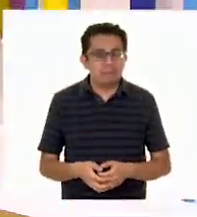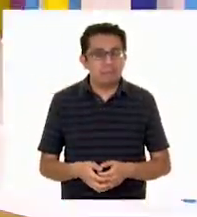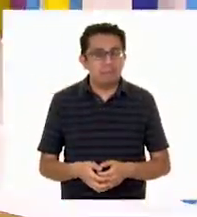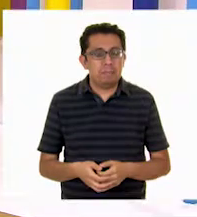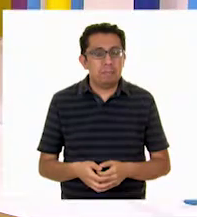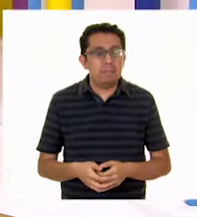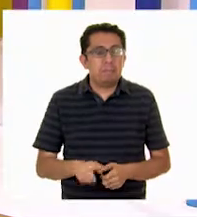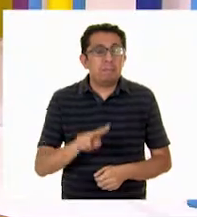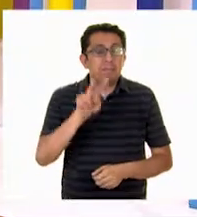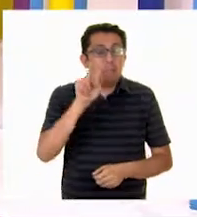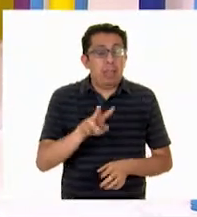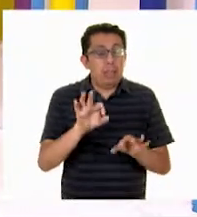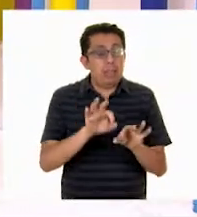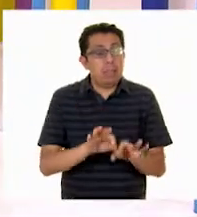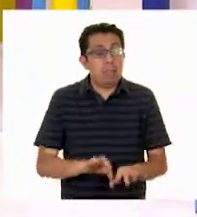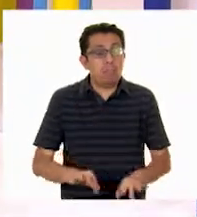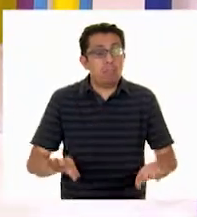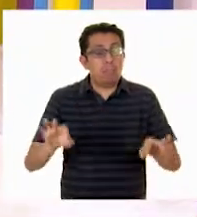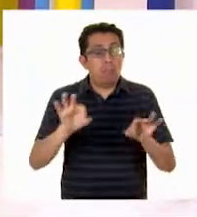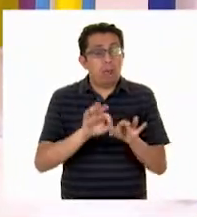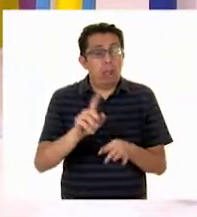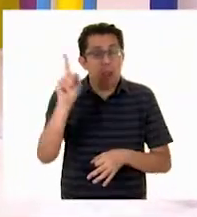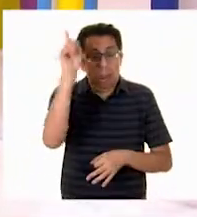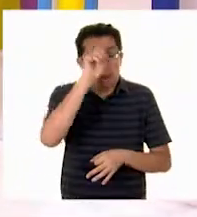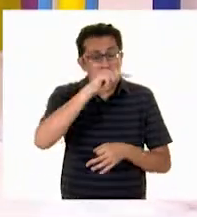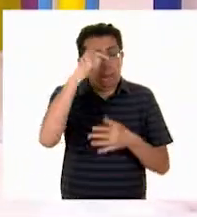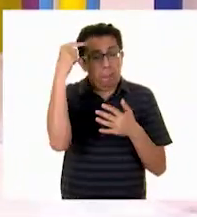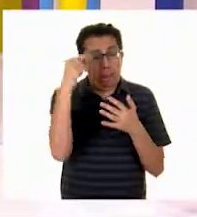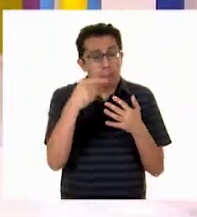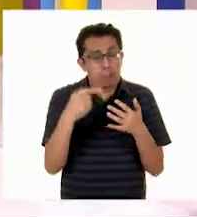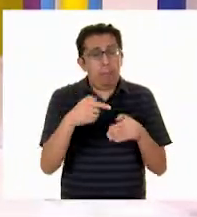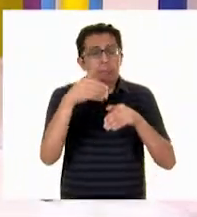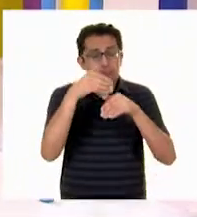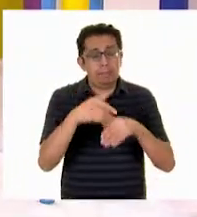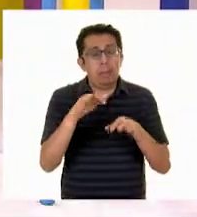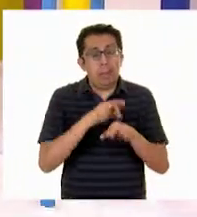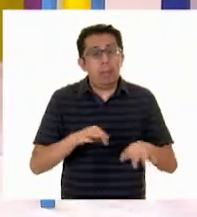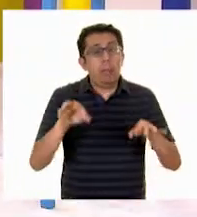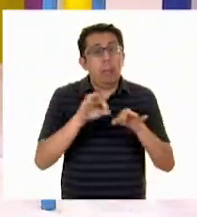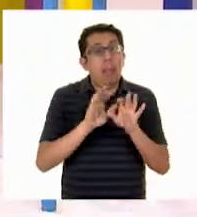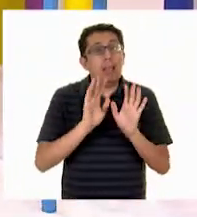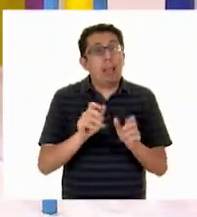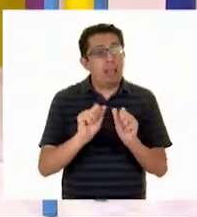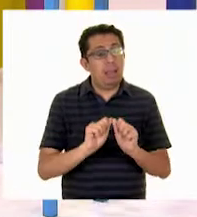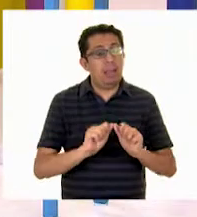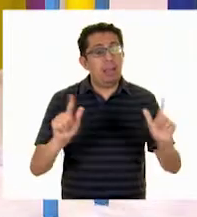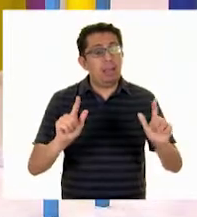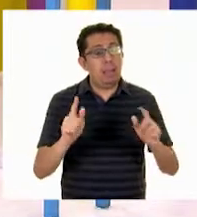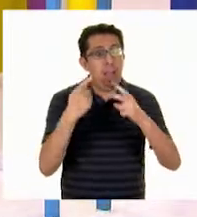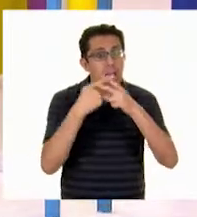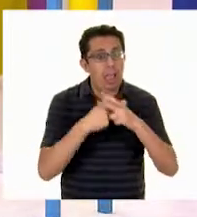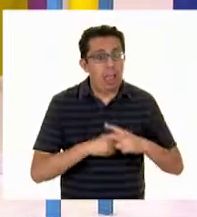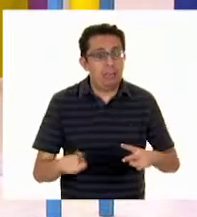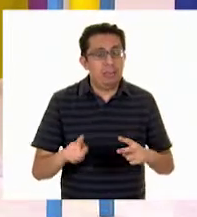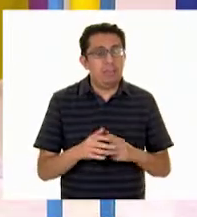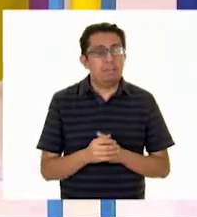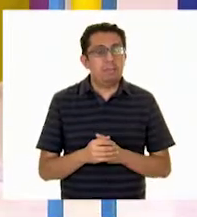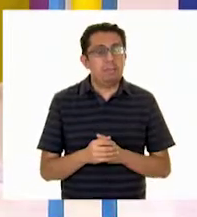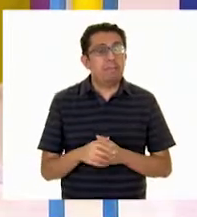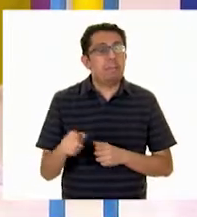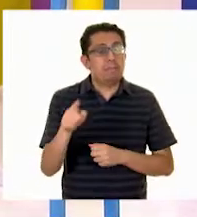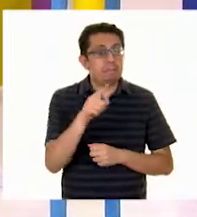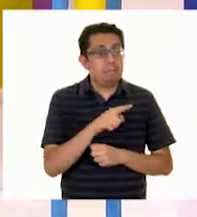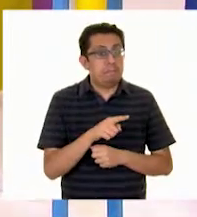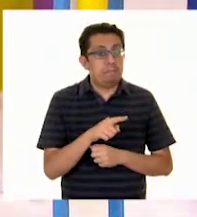¡Qué importante es seguir todas estas recomendaciones! ¡Muy bien! Ahora sí ya estamos listas y listos para comenzar. ¿Qué les parece